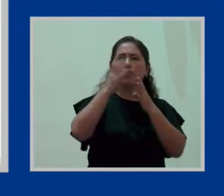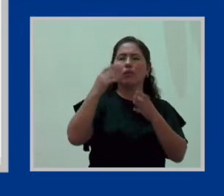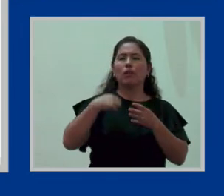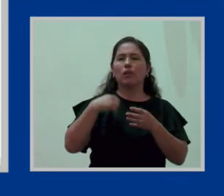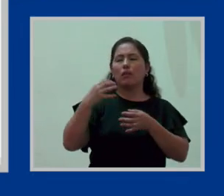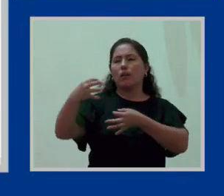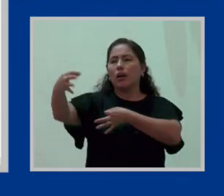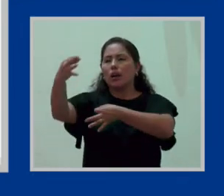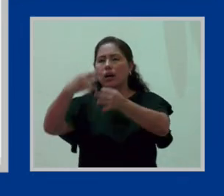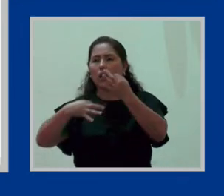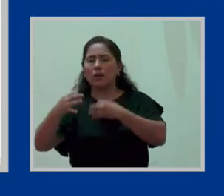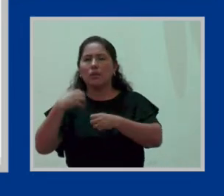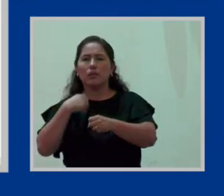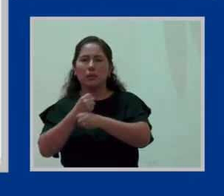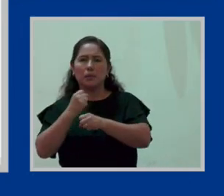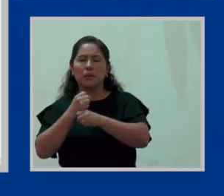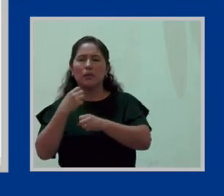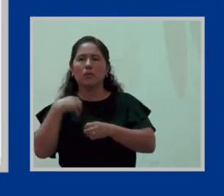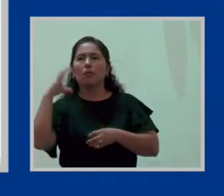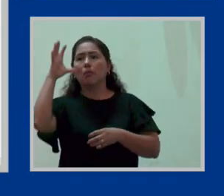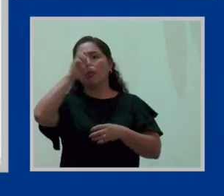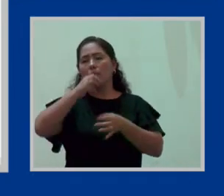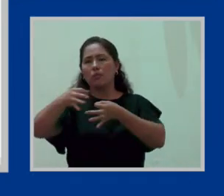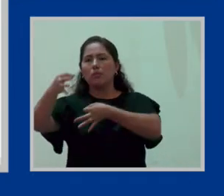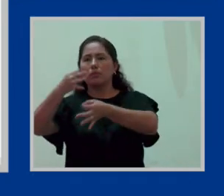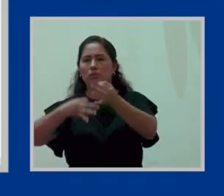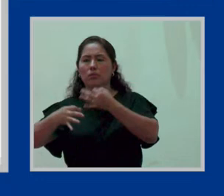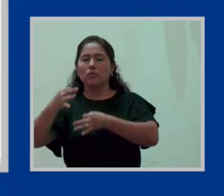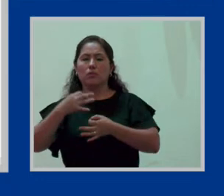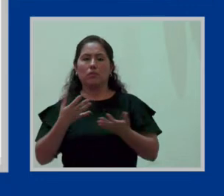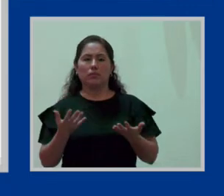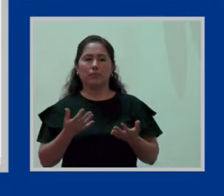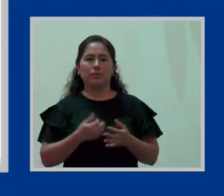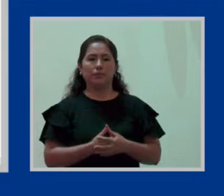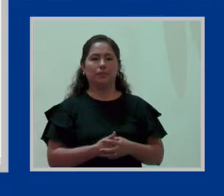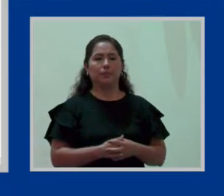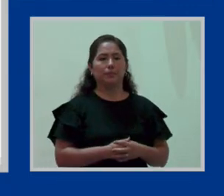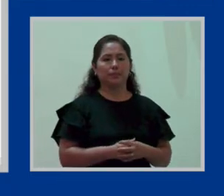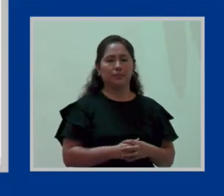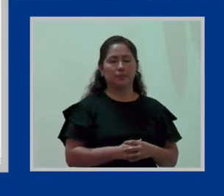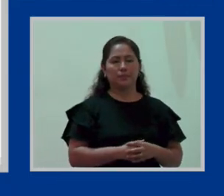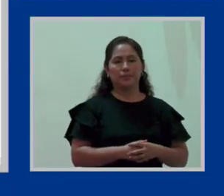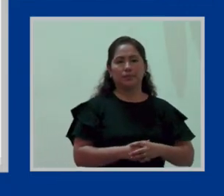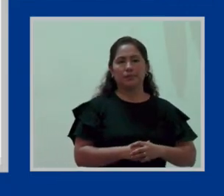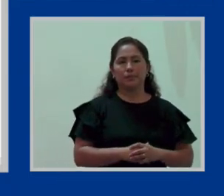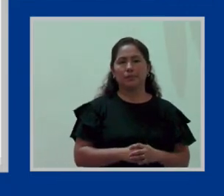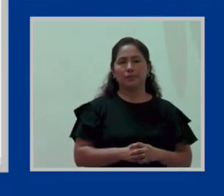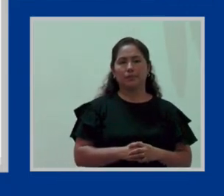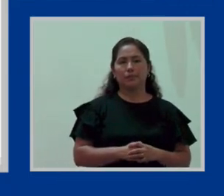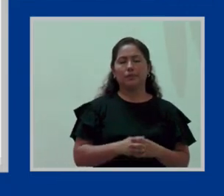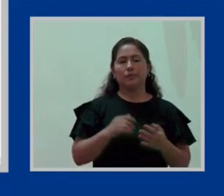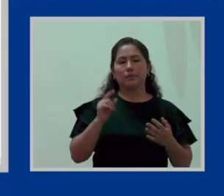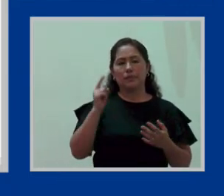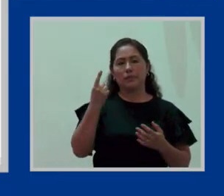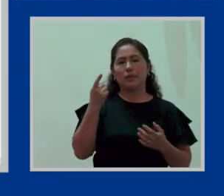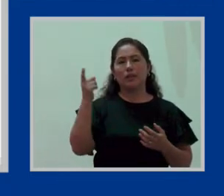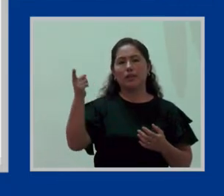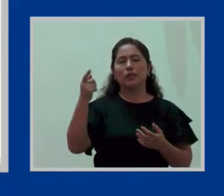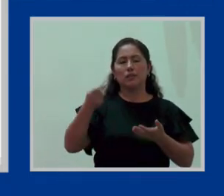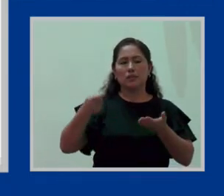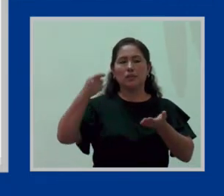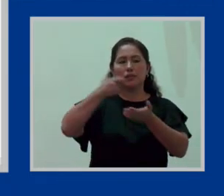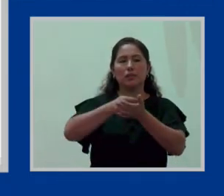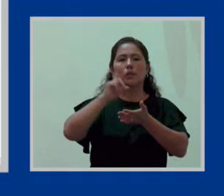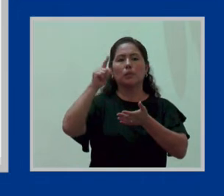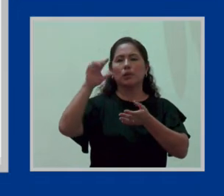compenso con un día de trabajo. Pero recién, miren, cuando lleguemos a este tercer punto, ¿bien? Primero es con goce de haber, luego a